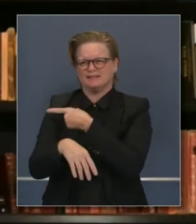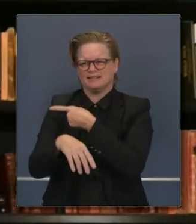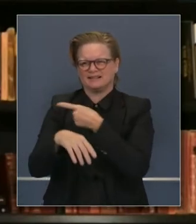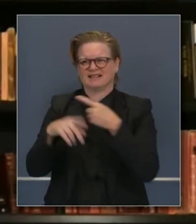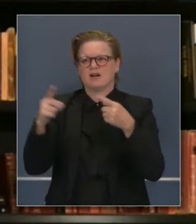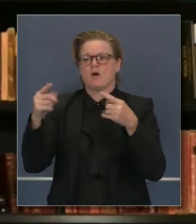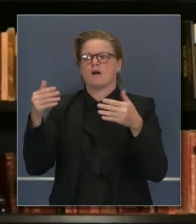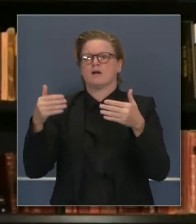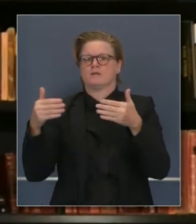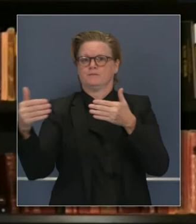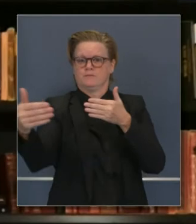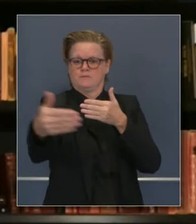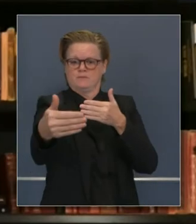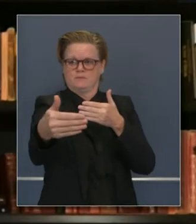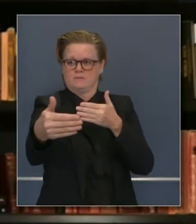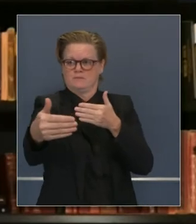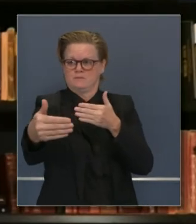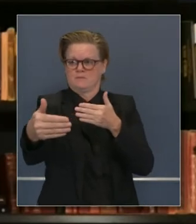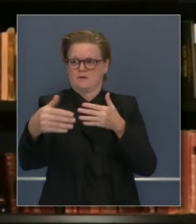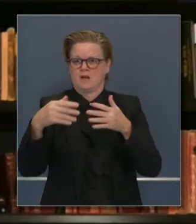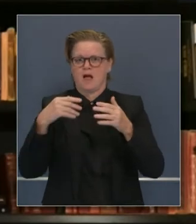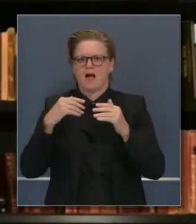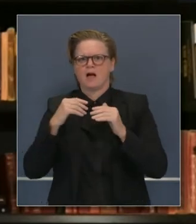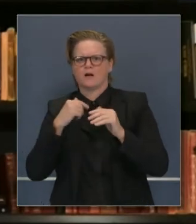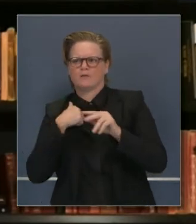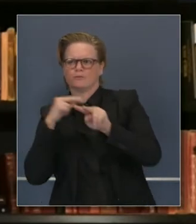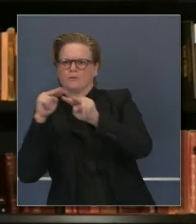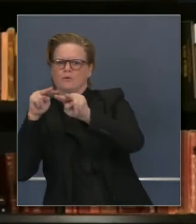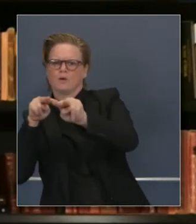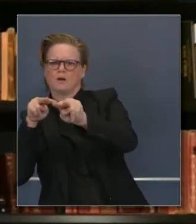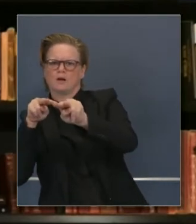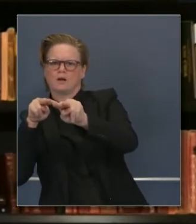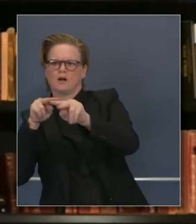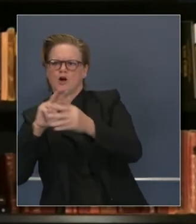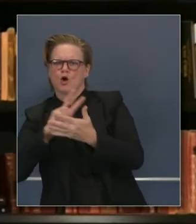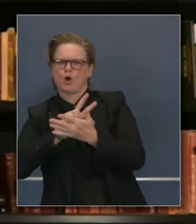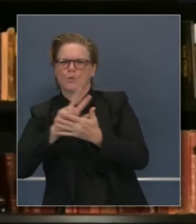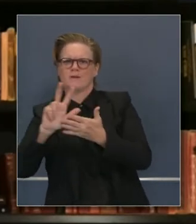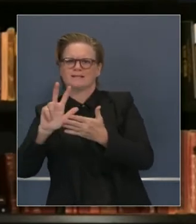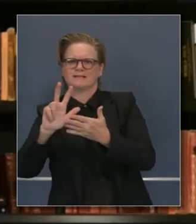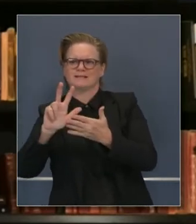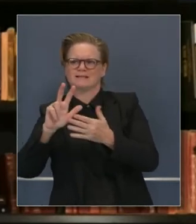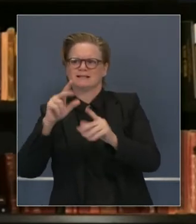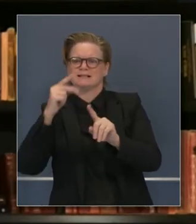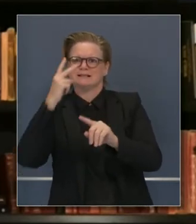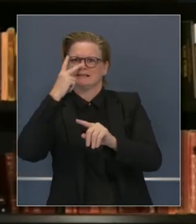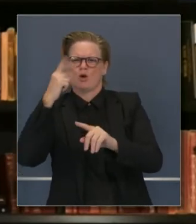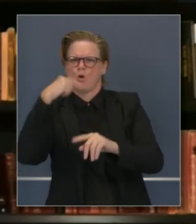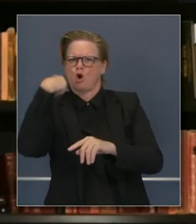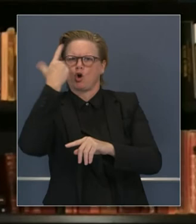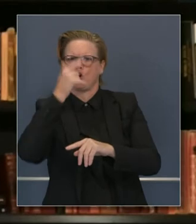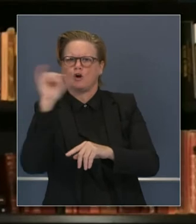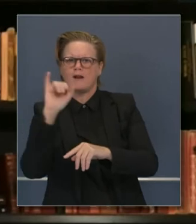las cuatro semanas venideras, tomando la decisión después de tres semanas sobre dónde se encuentran las líneas de tendencia y cuáles son las